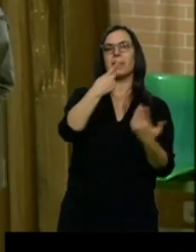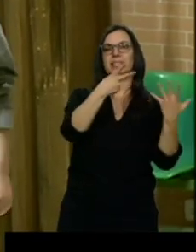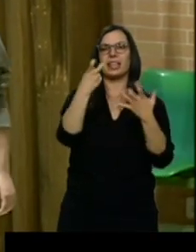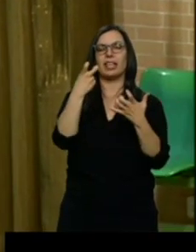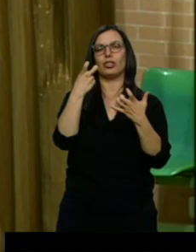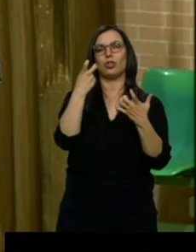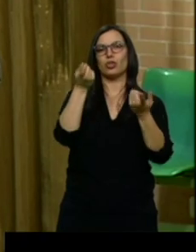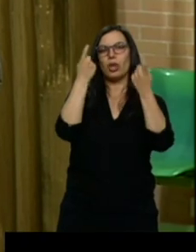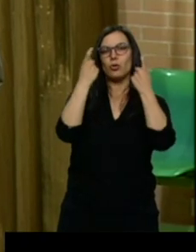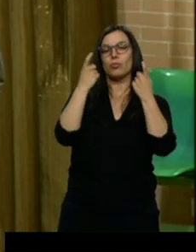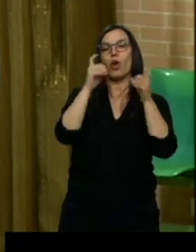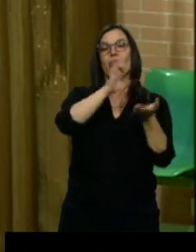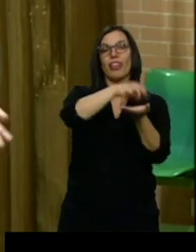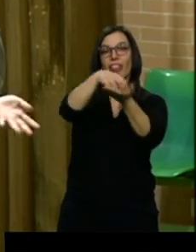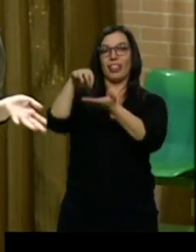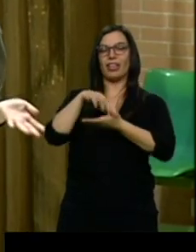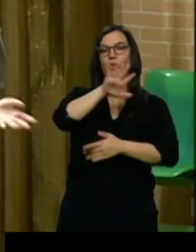58 centros de la comunidad.